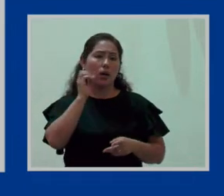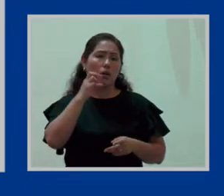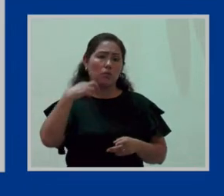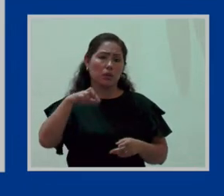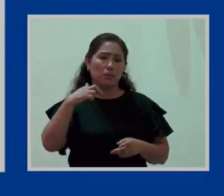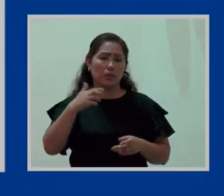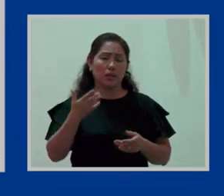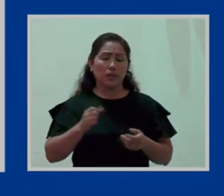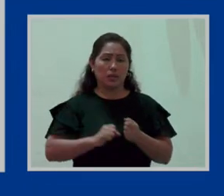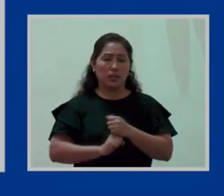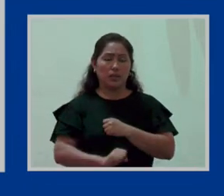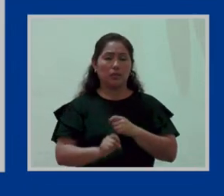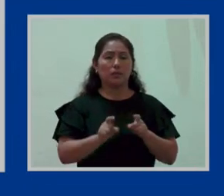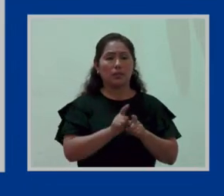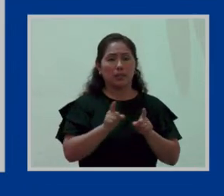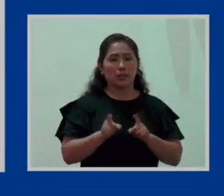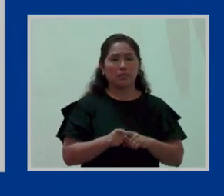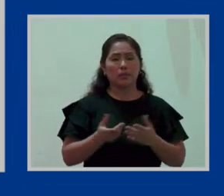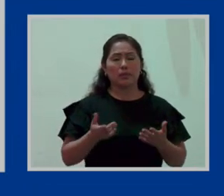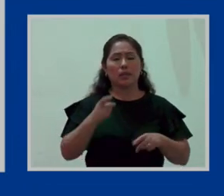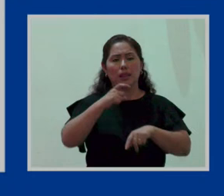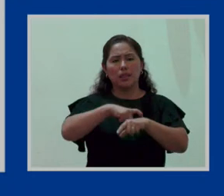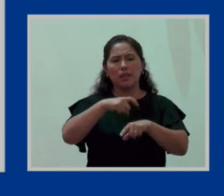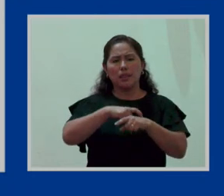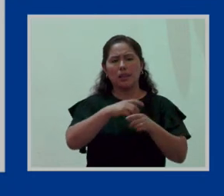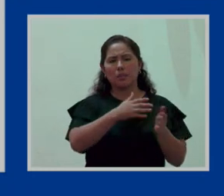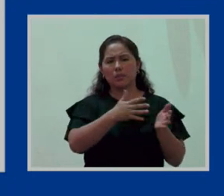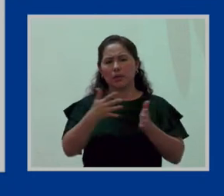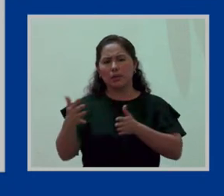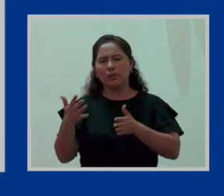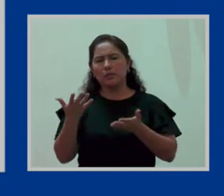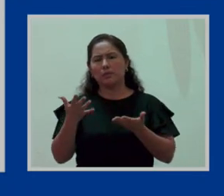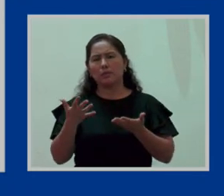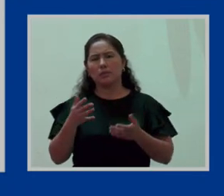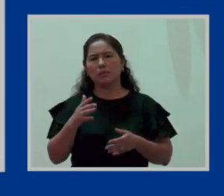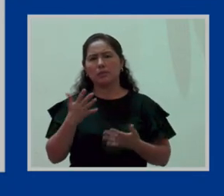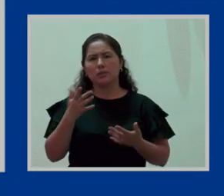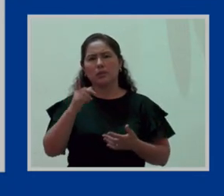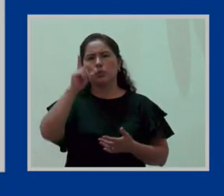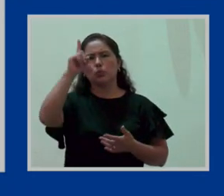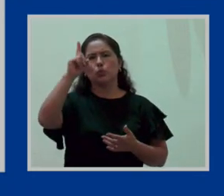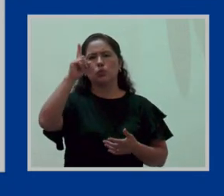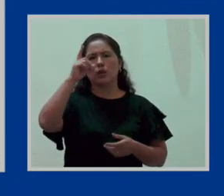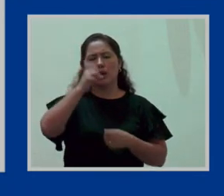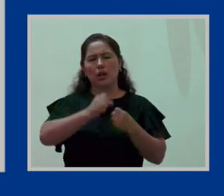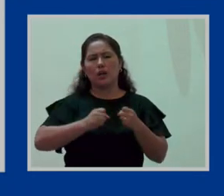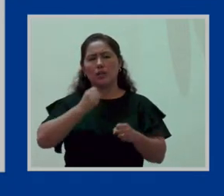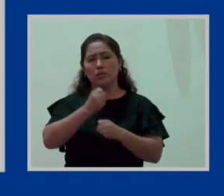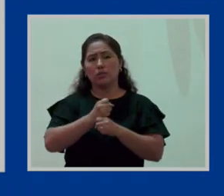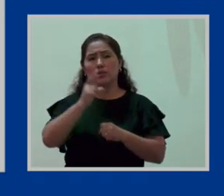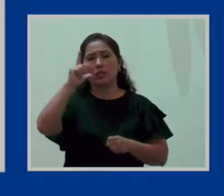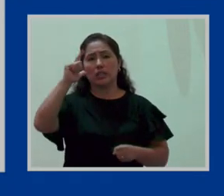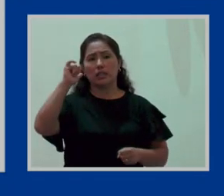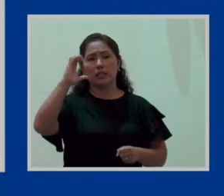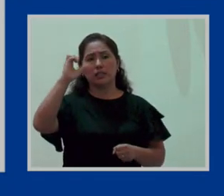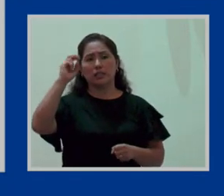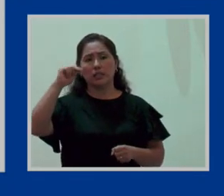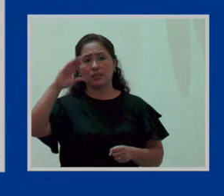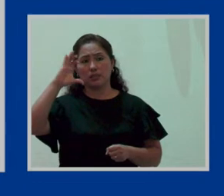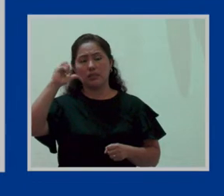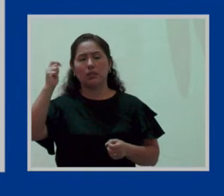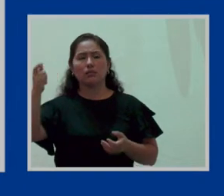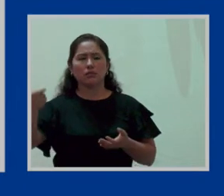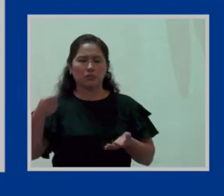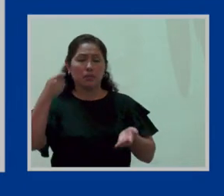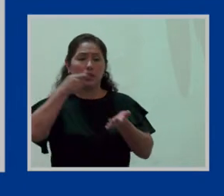Y es por el periodo no mayor a un año, es decir, hasta un año de licencia, ¿bien? Con goce de haber,